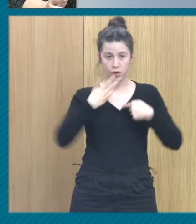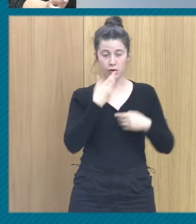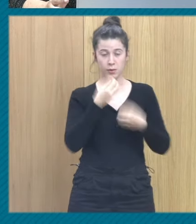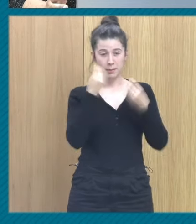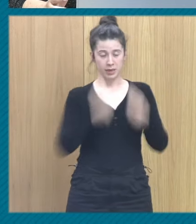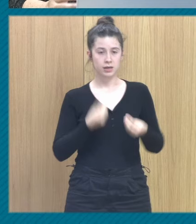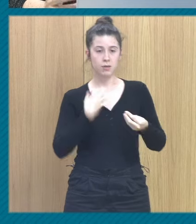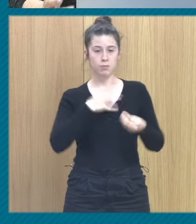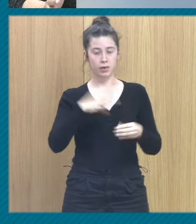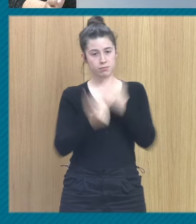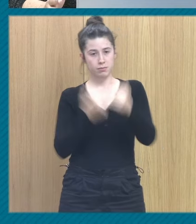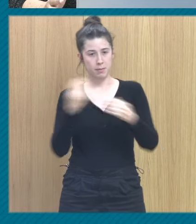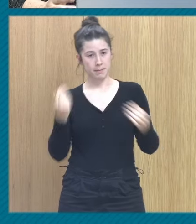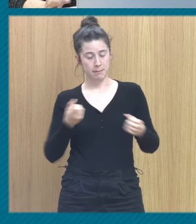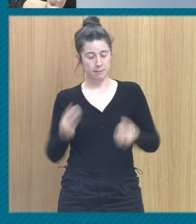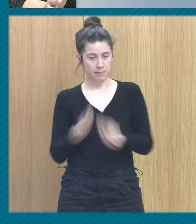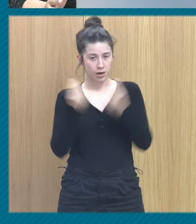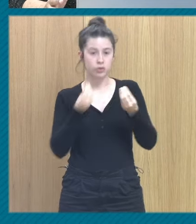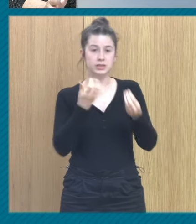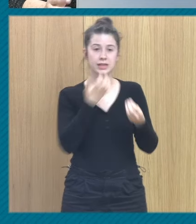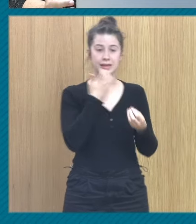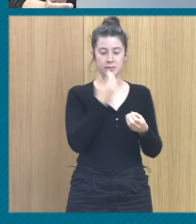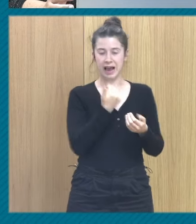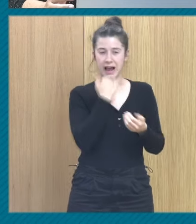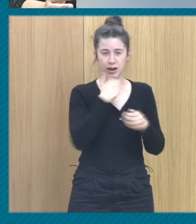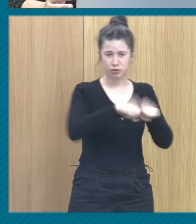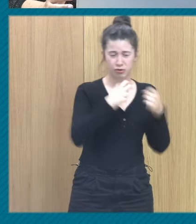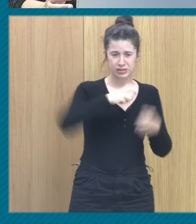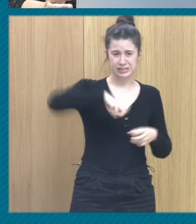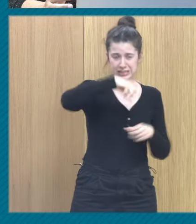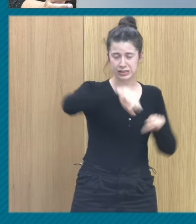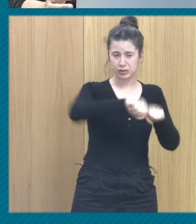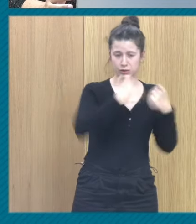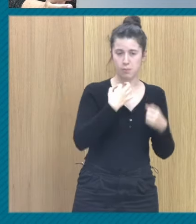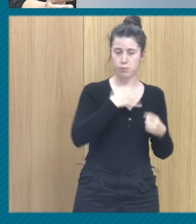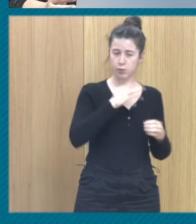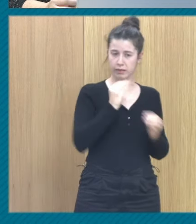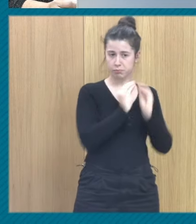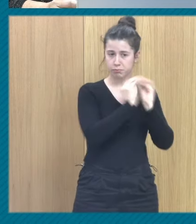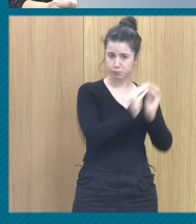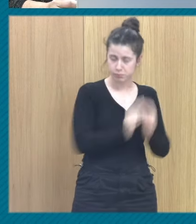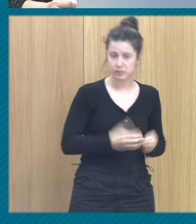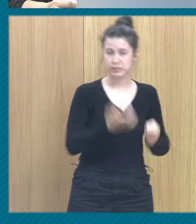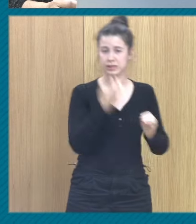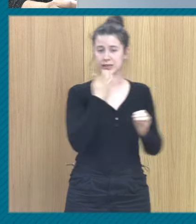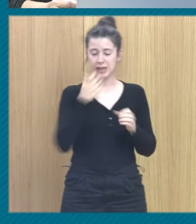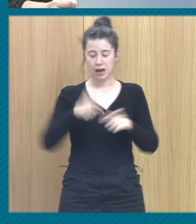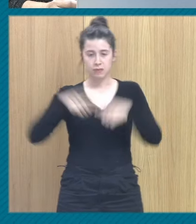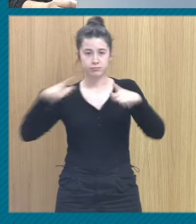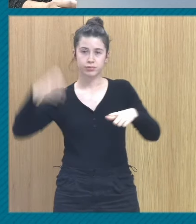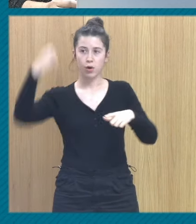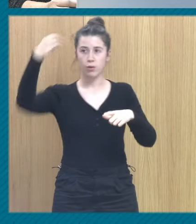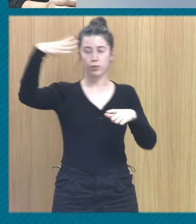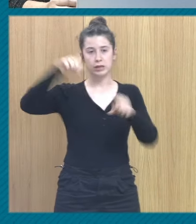si sabes que hay una escalera que se cae a pedazos, puedes arreglarla. Si abres la puerta de una habitación que estaba a oscuras y que no sabías ni que